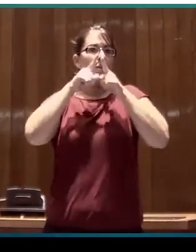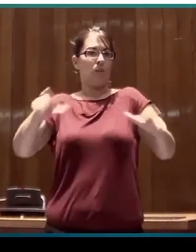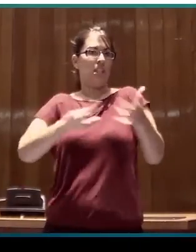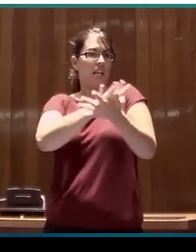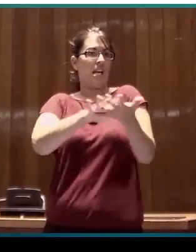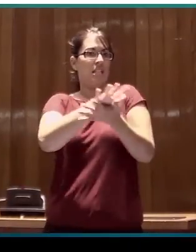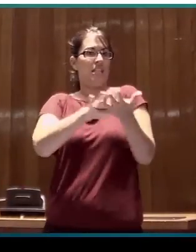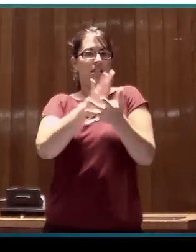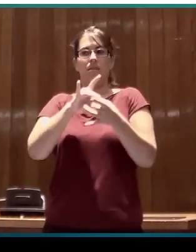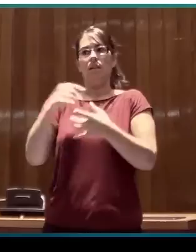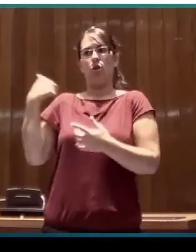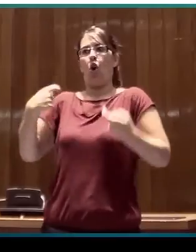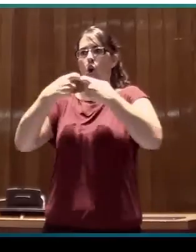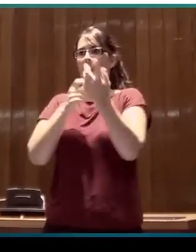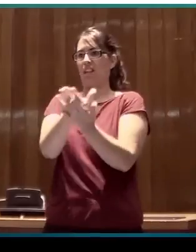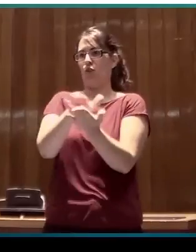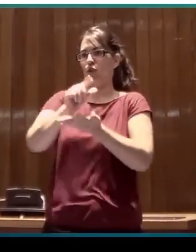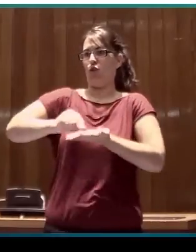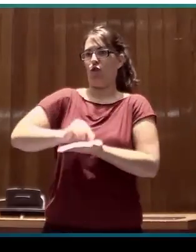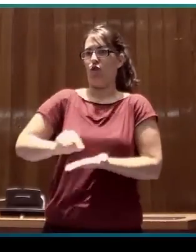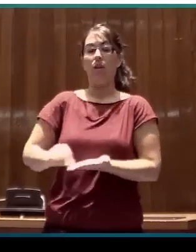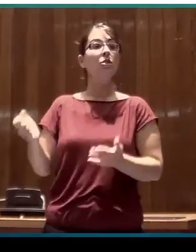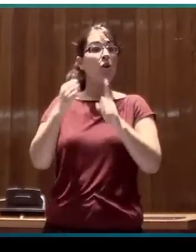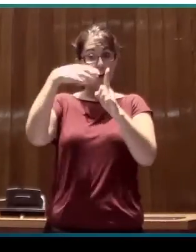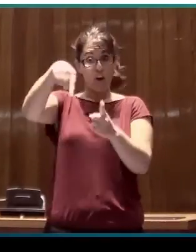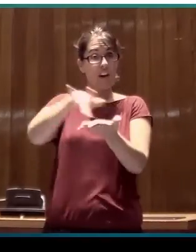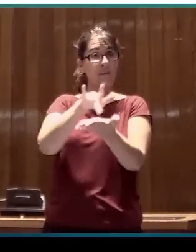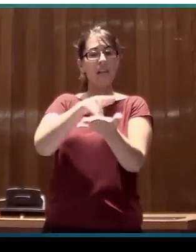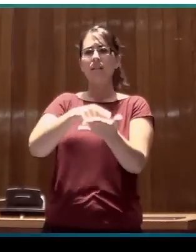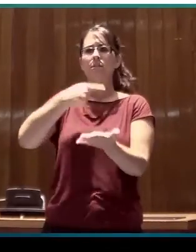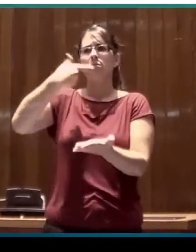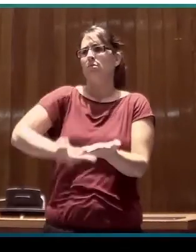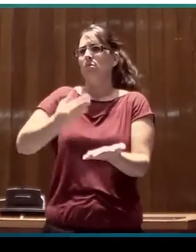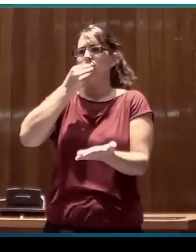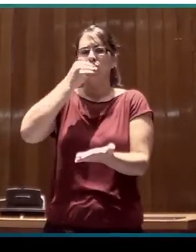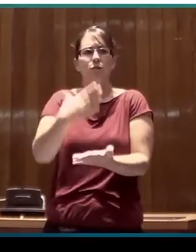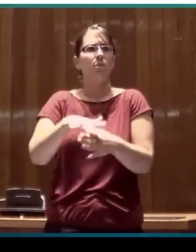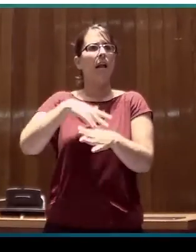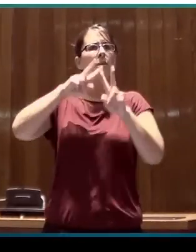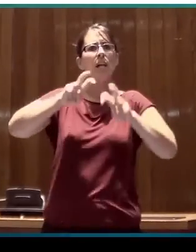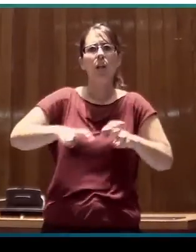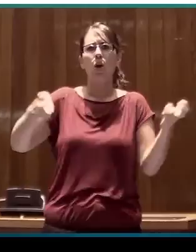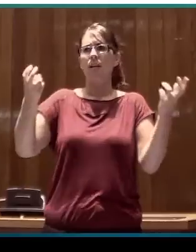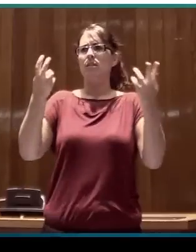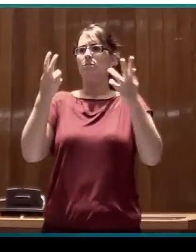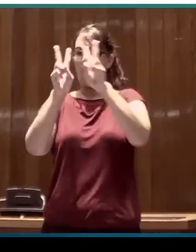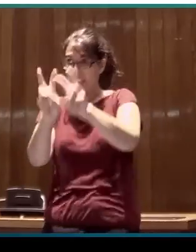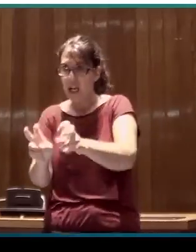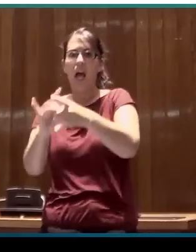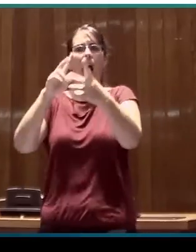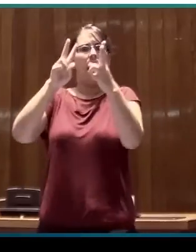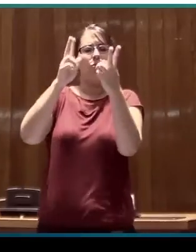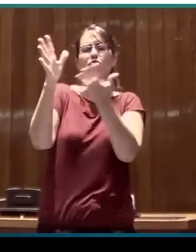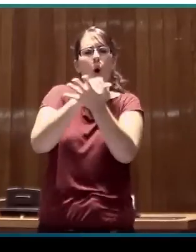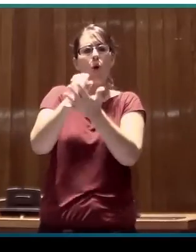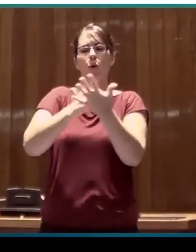de signos y lingüística, un foro ideado para que los investigadores discutan y analicen las propiedades de las lenguas de